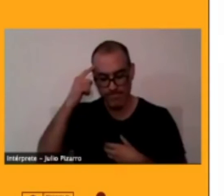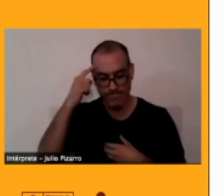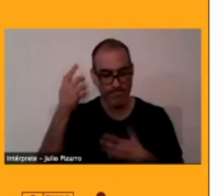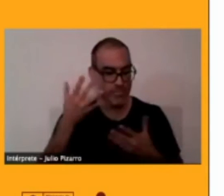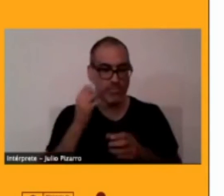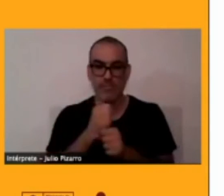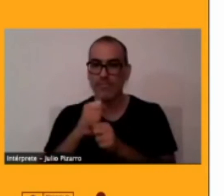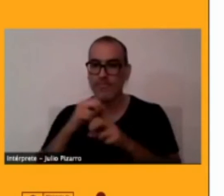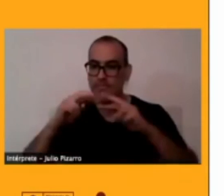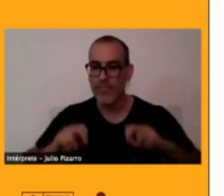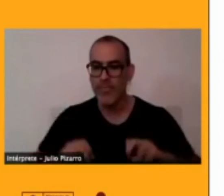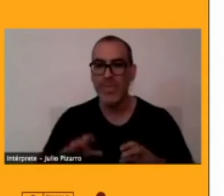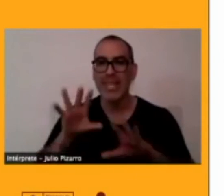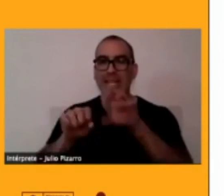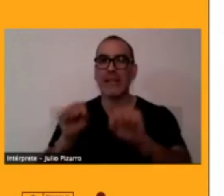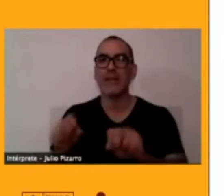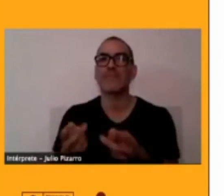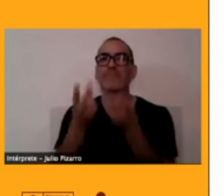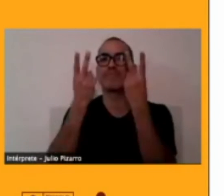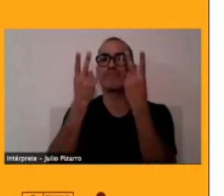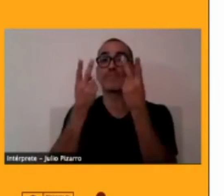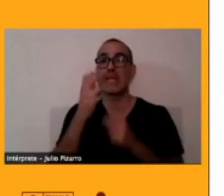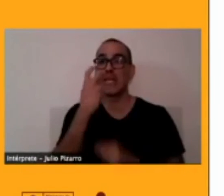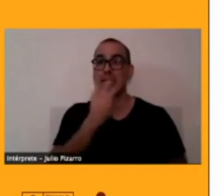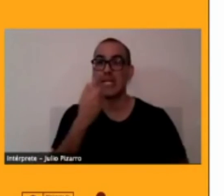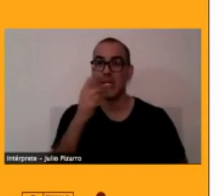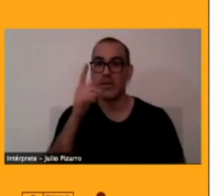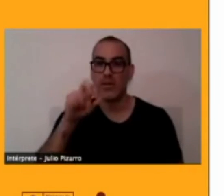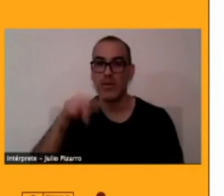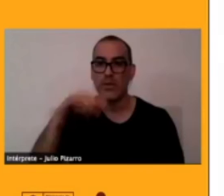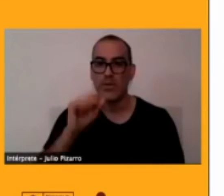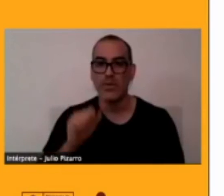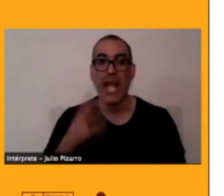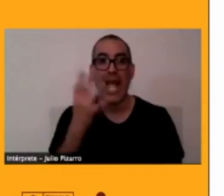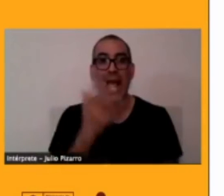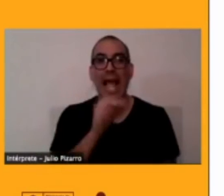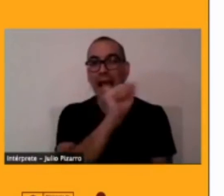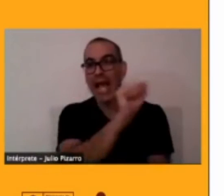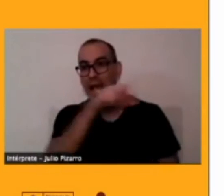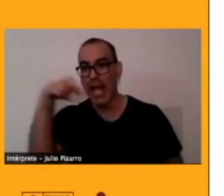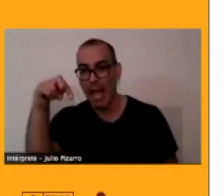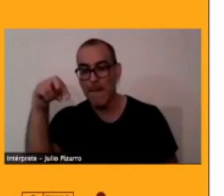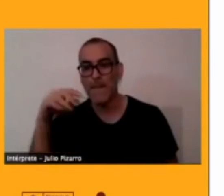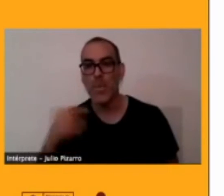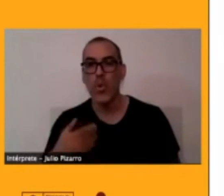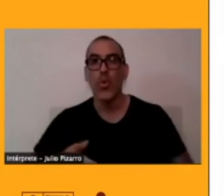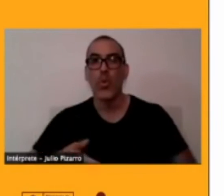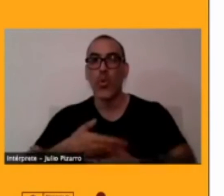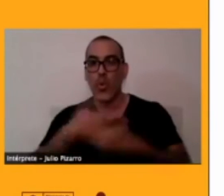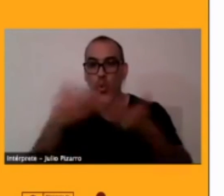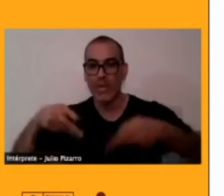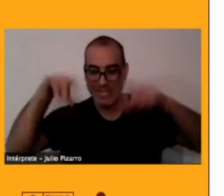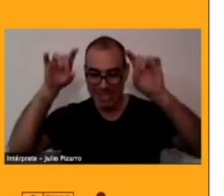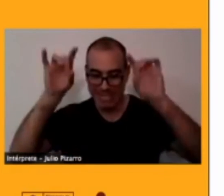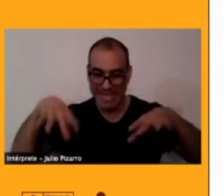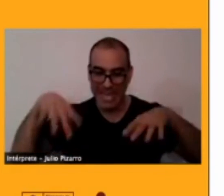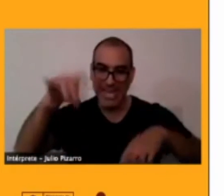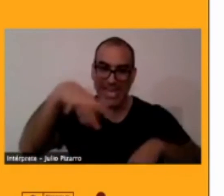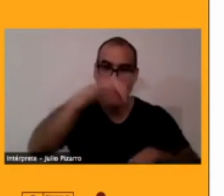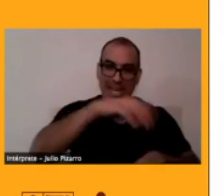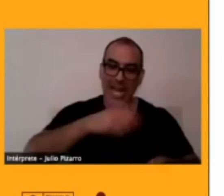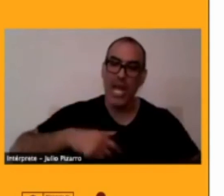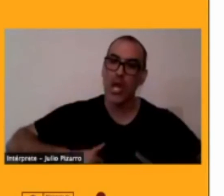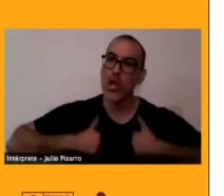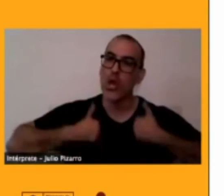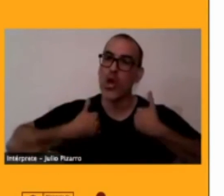revitalización hay una aplicación para los jóvenes que ustedes saben que todo lo hacen por celular hay